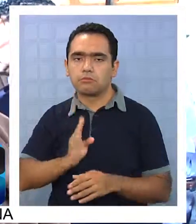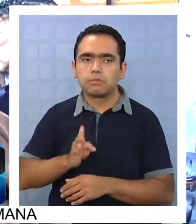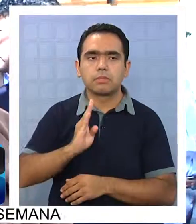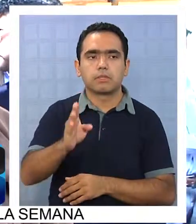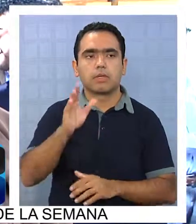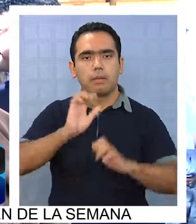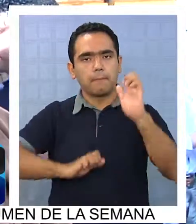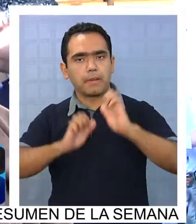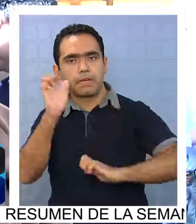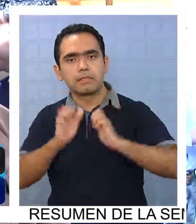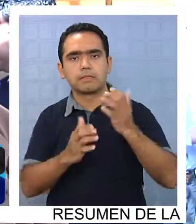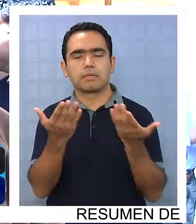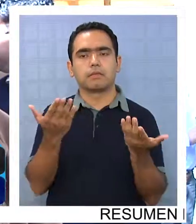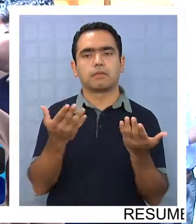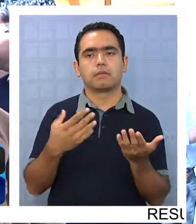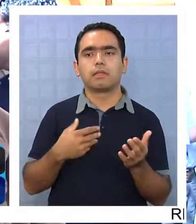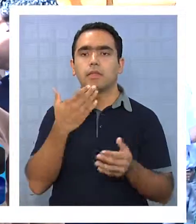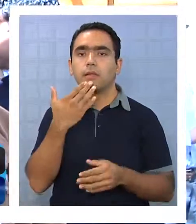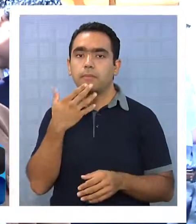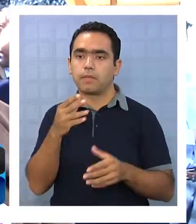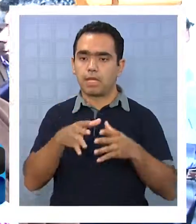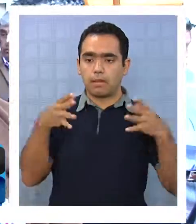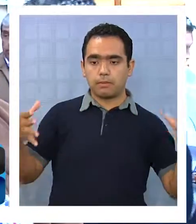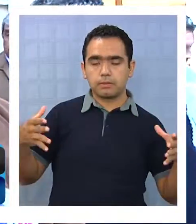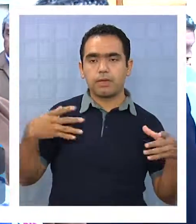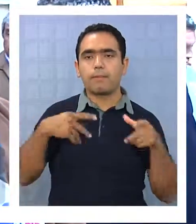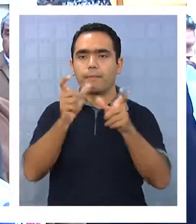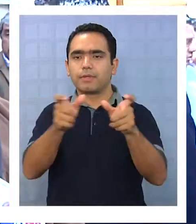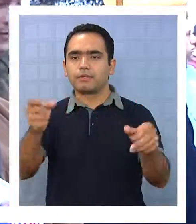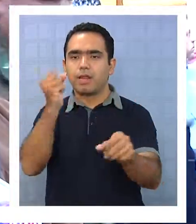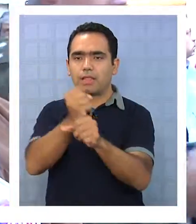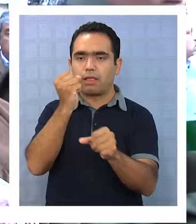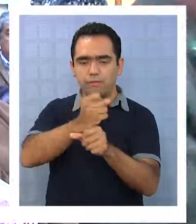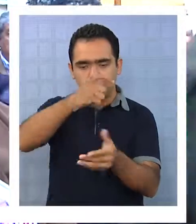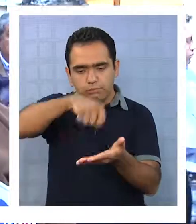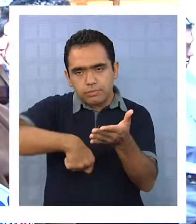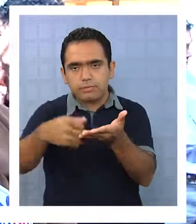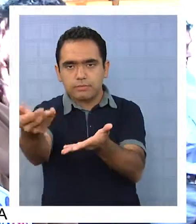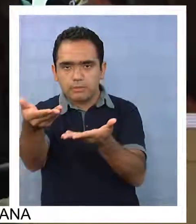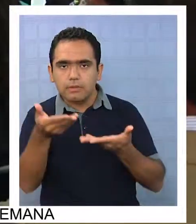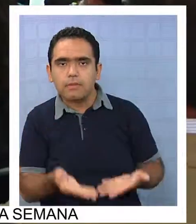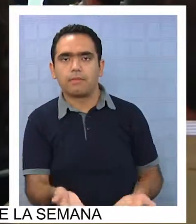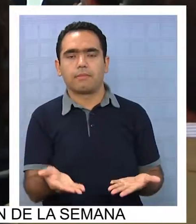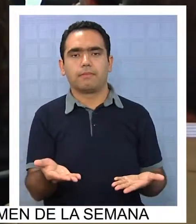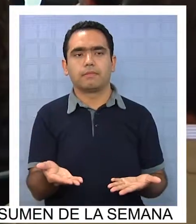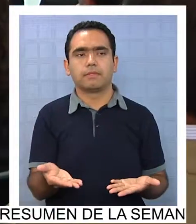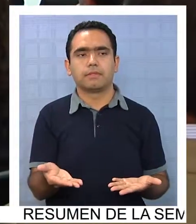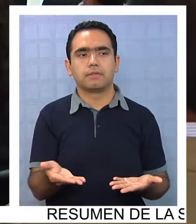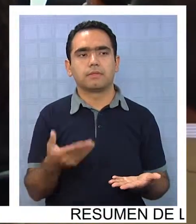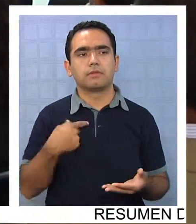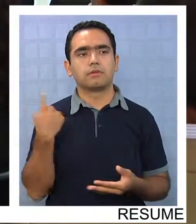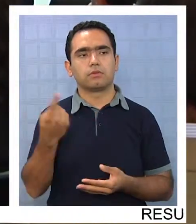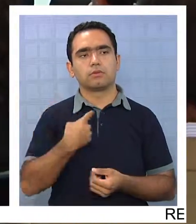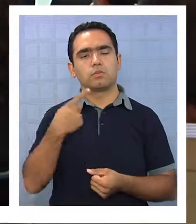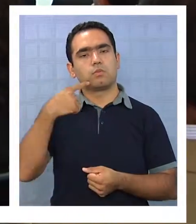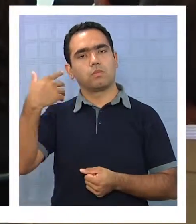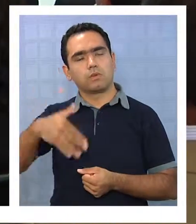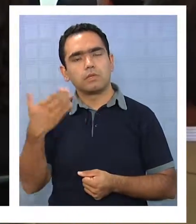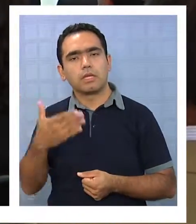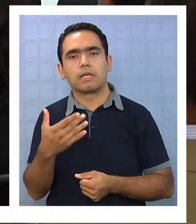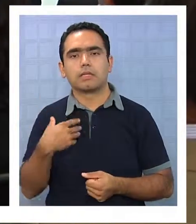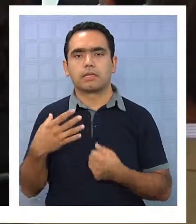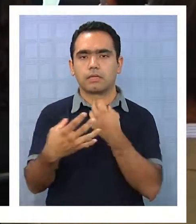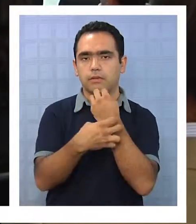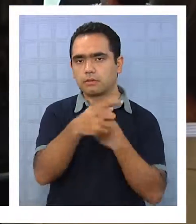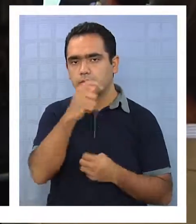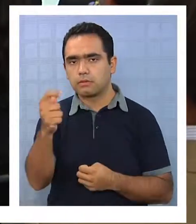empresarios, dar más empleo que lo que necesita, como bien lo decían el senador y el intendente, creemos que estamos haciendo un aporte importante a